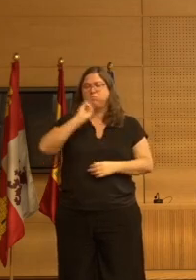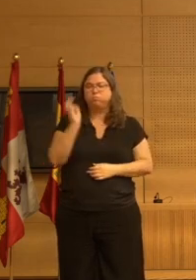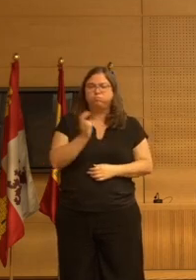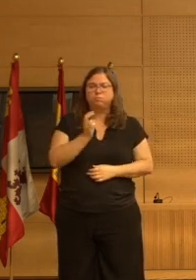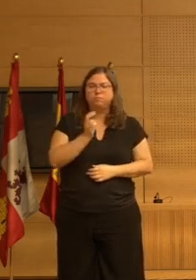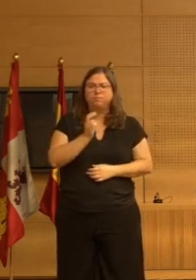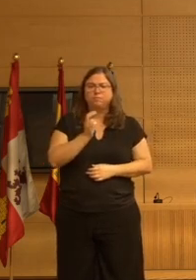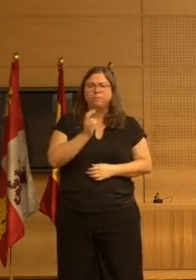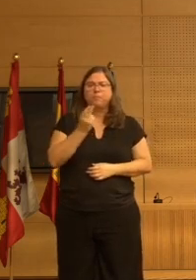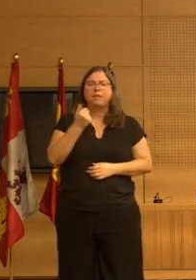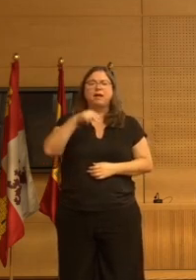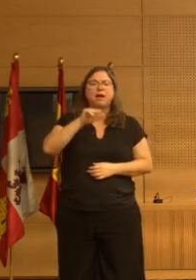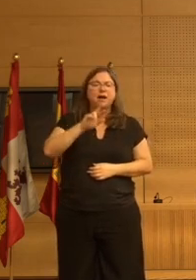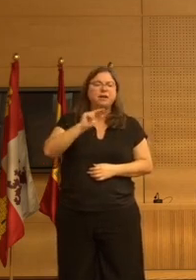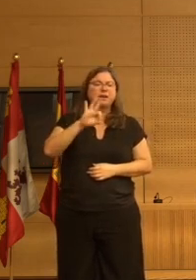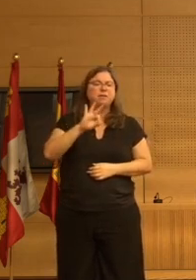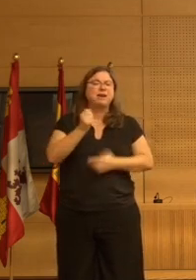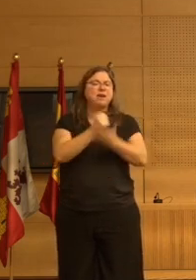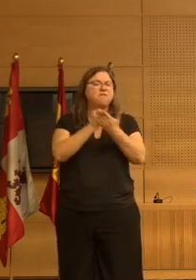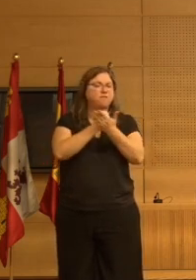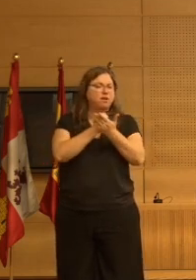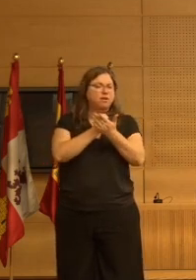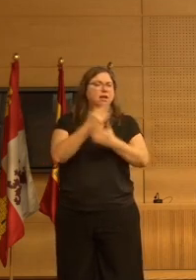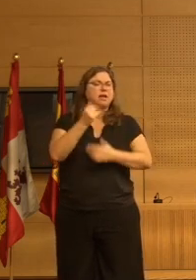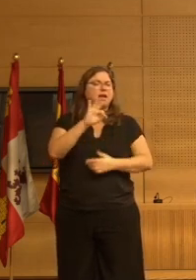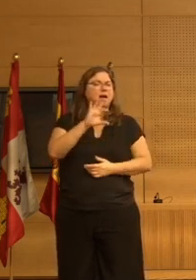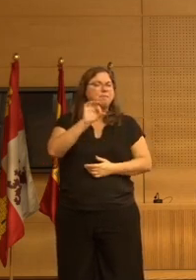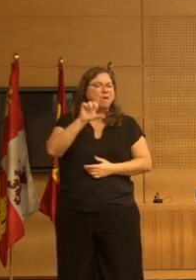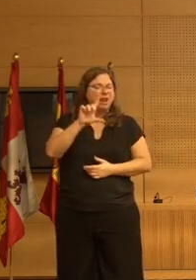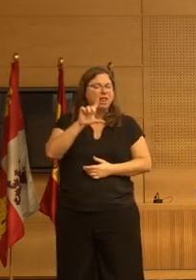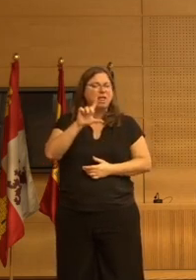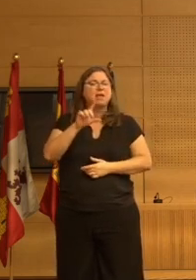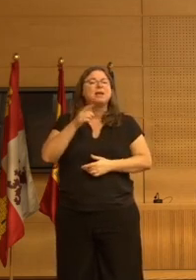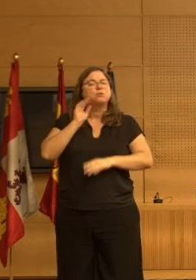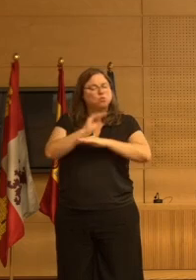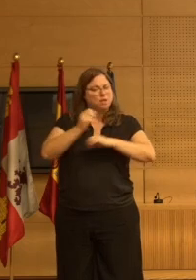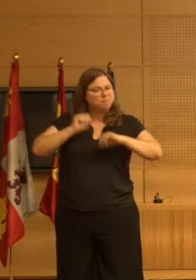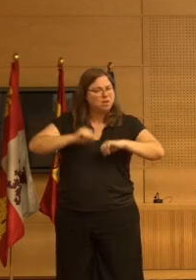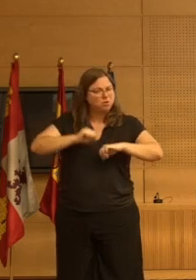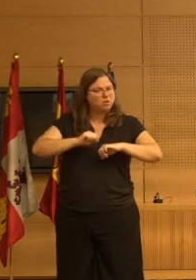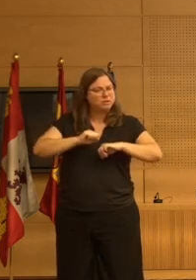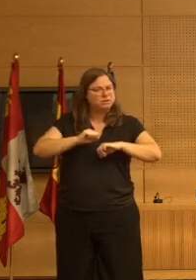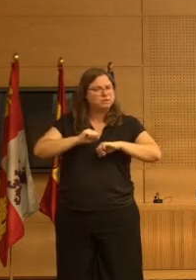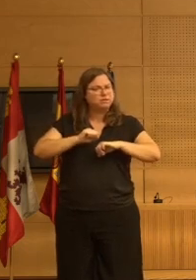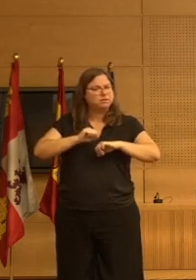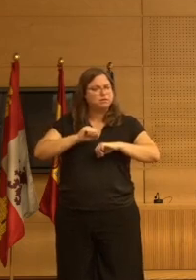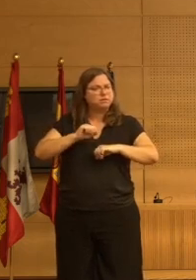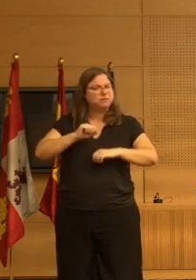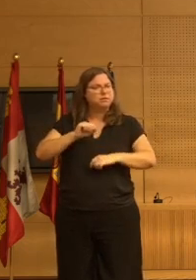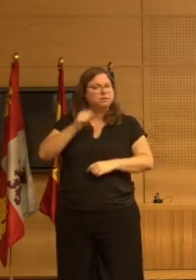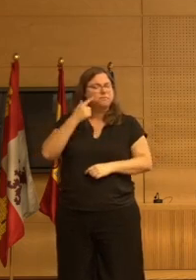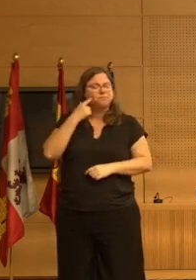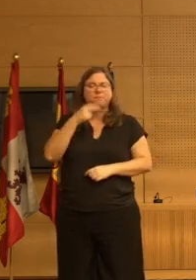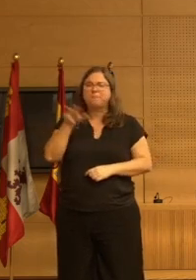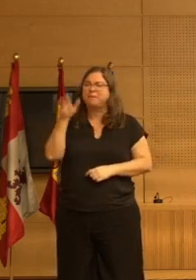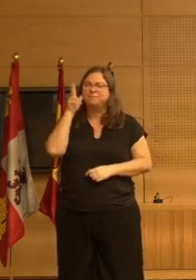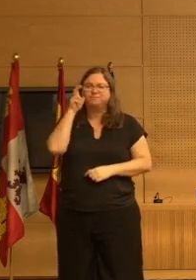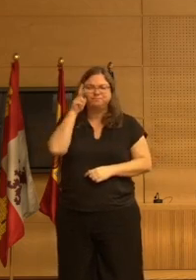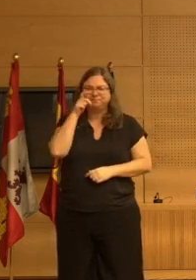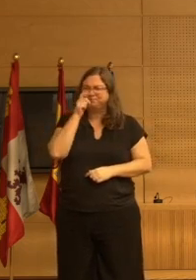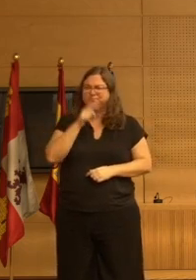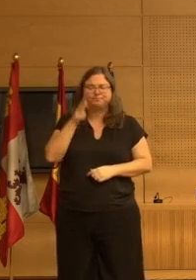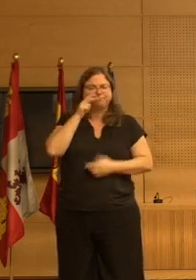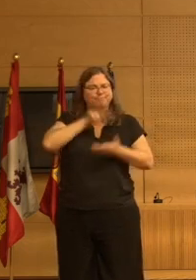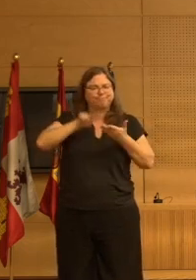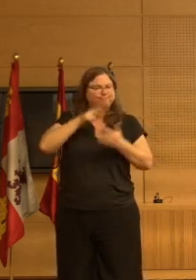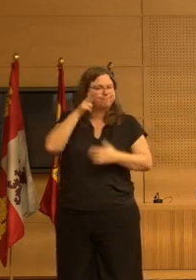jurista Ana Rigueira es farmacóloga Manuel Martín Carrasco geriatra y Domingo Quintana también geriatra dirigidos por